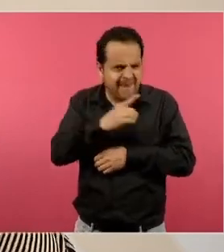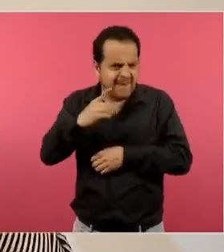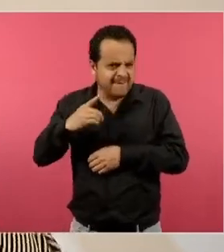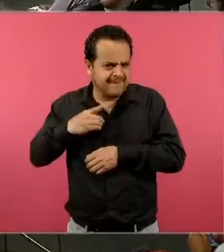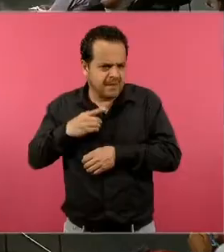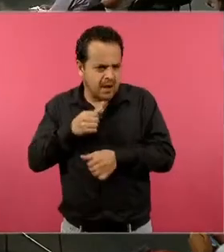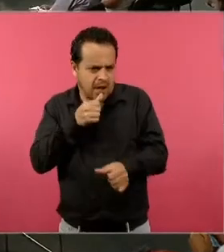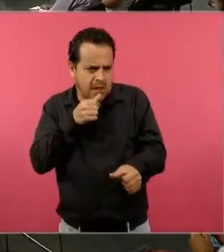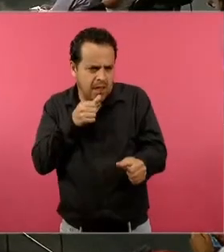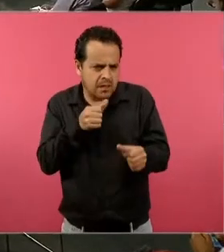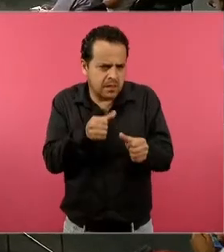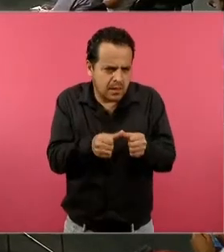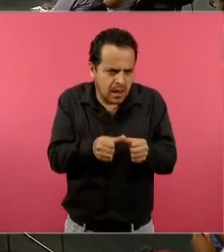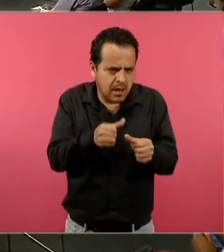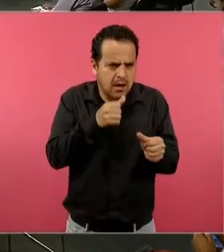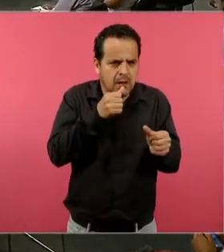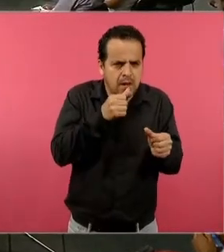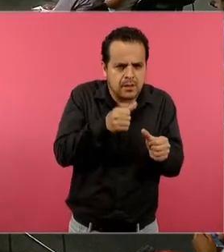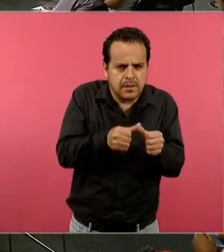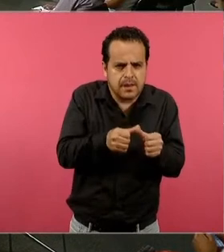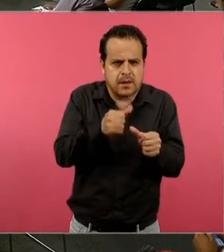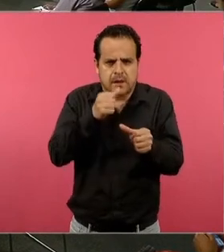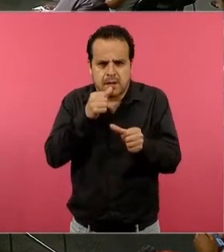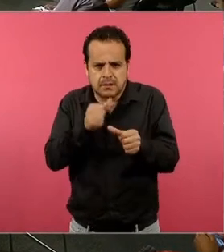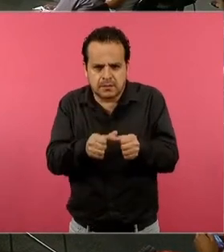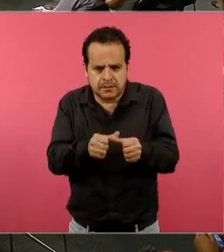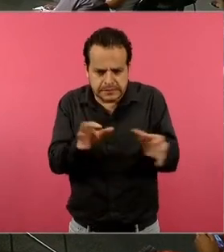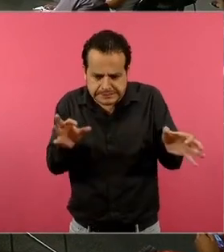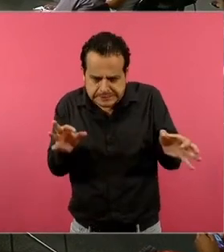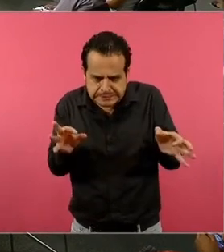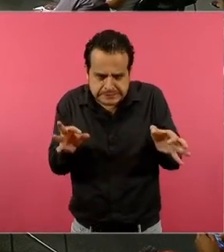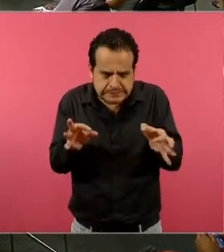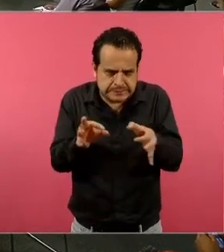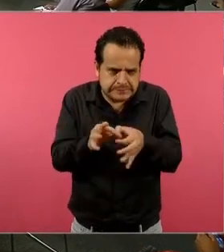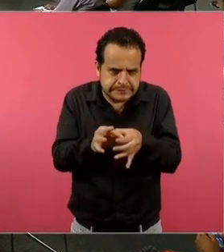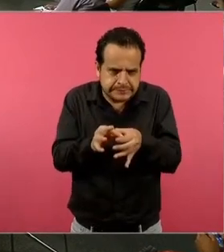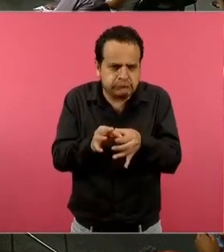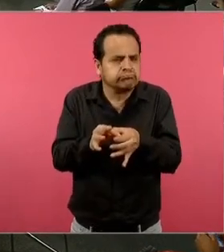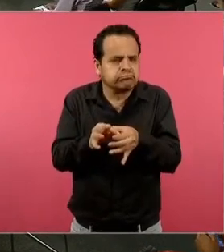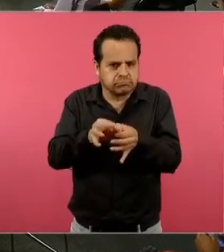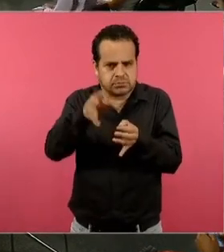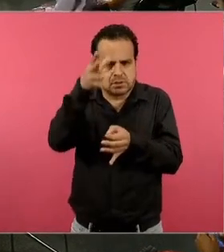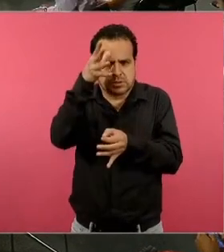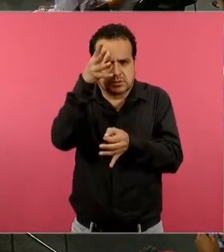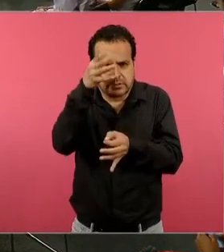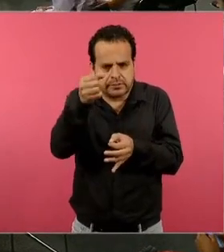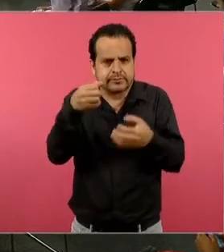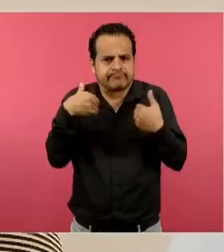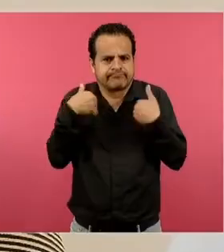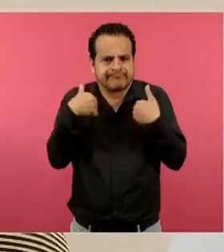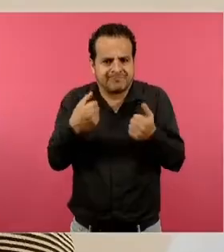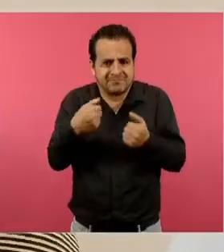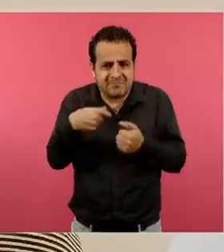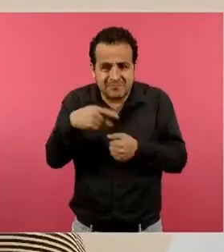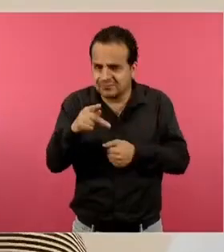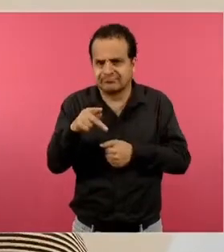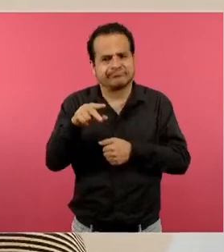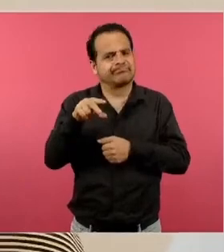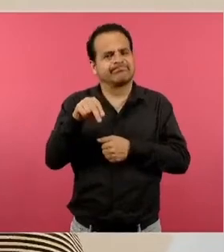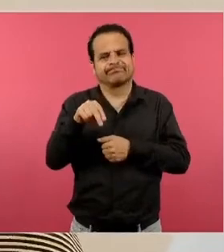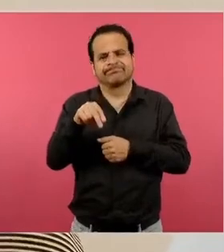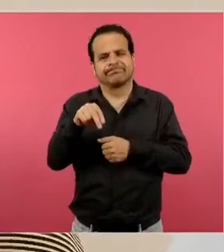y que esa forma específica de deletrear nos lleva a encontrar el significado de las palabras y nos hemos dado cuenta justamente con